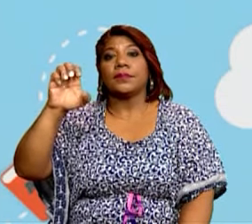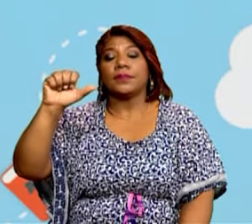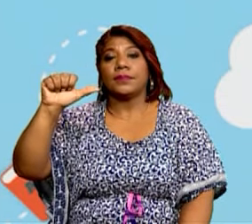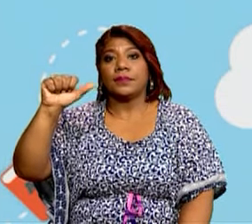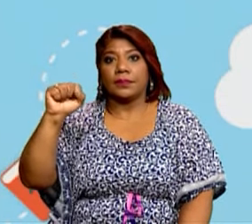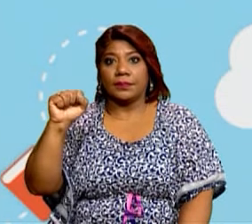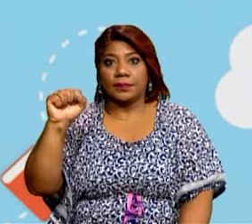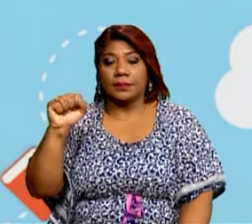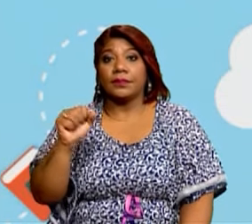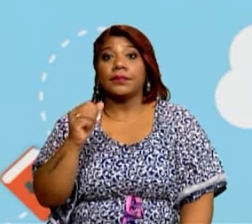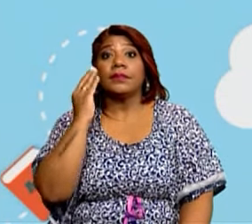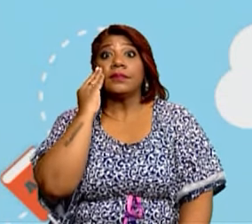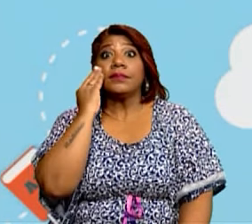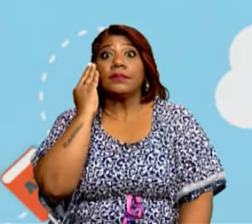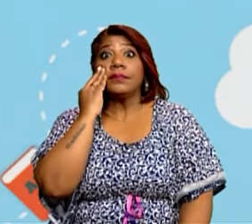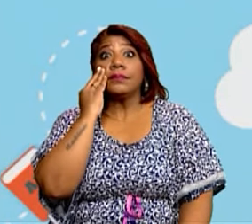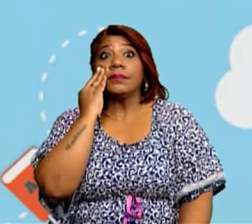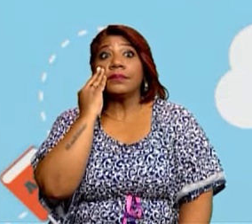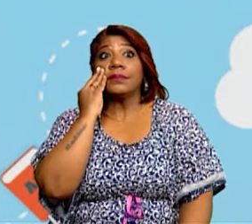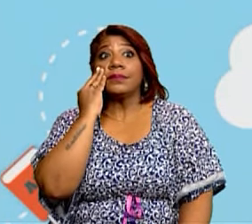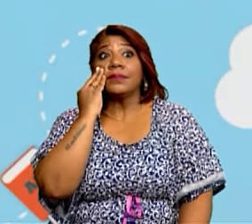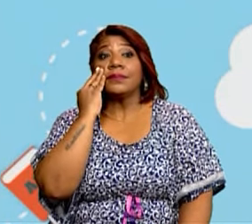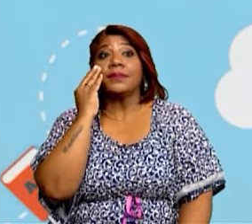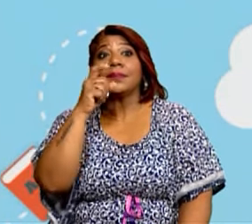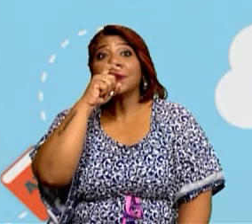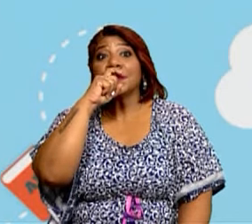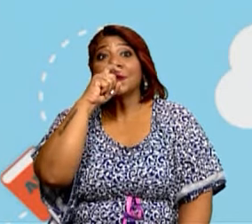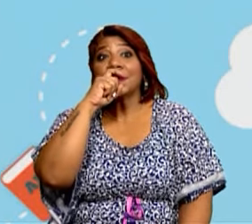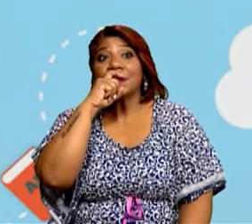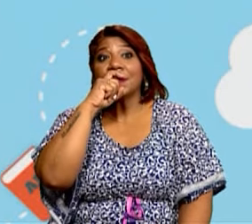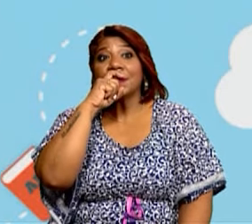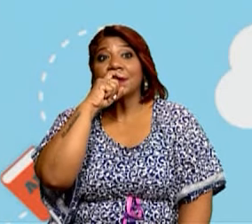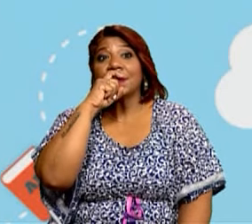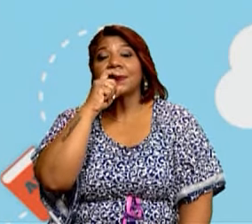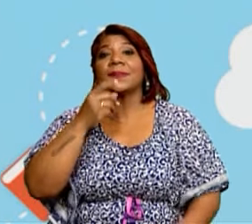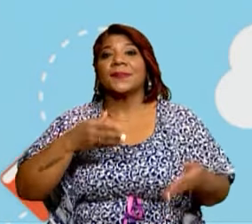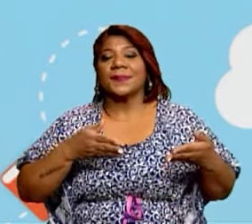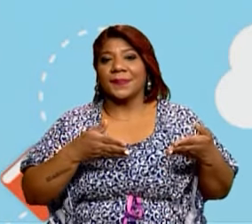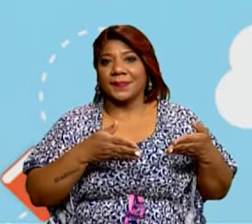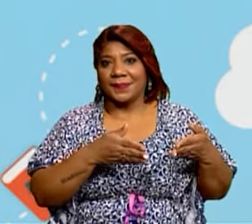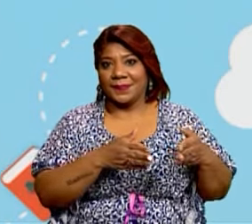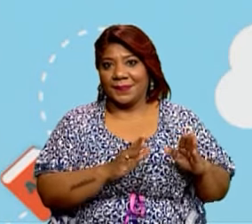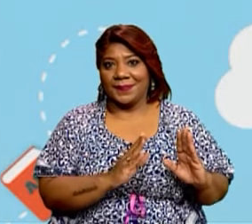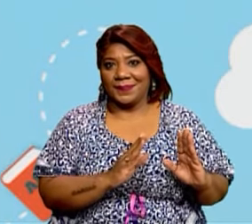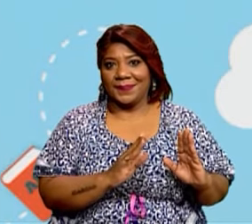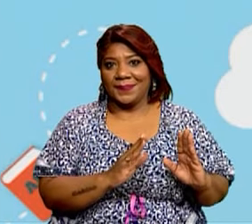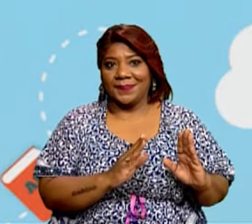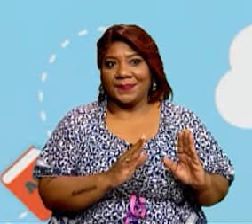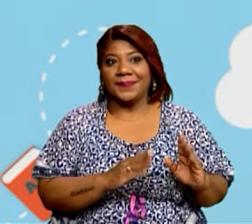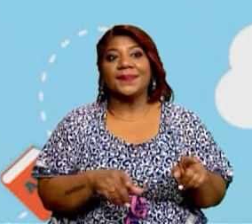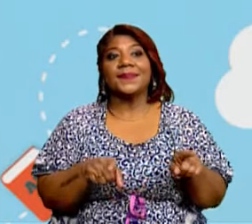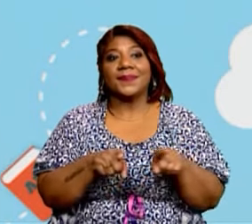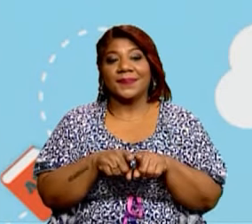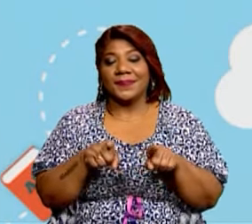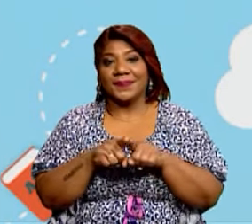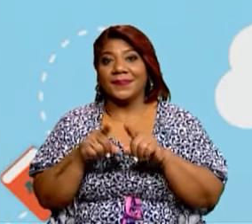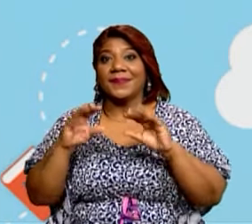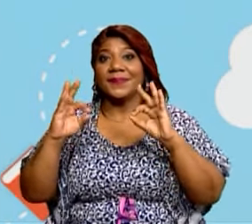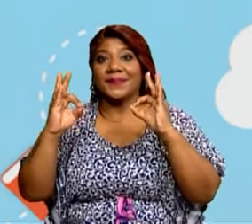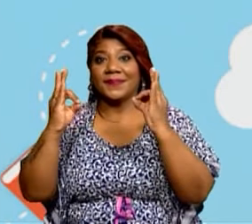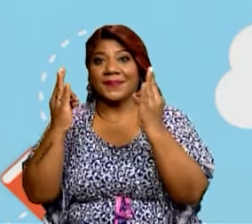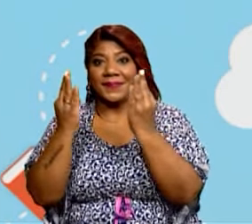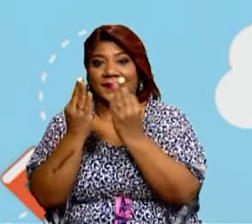formada por madre, padre e hijos. También tenemos la familia